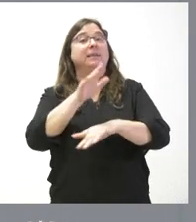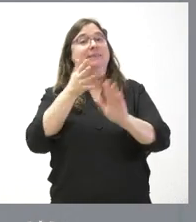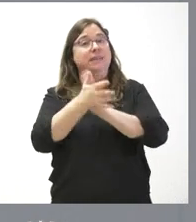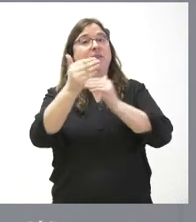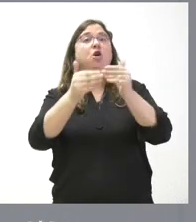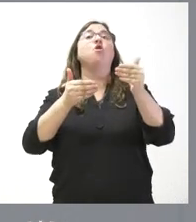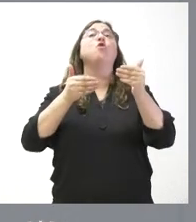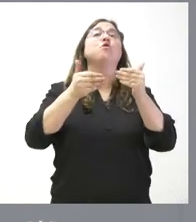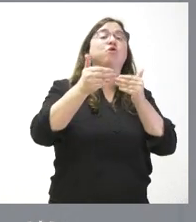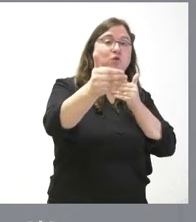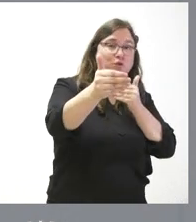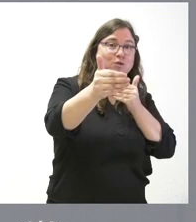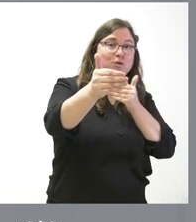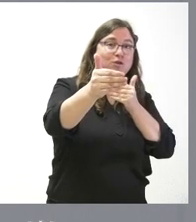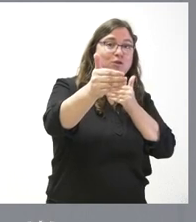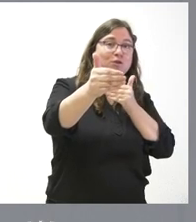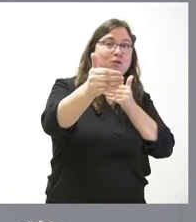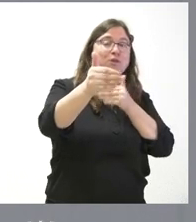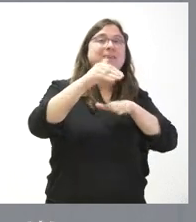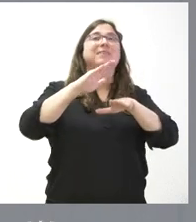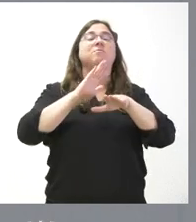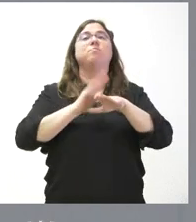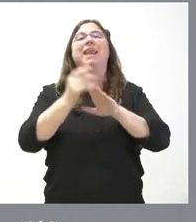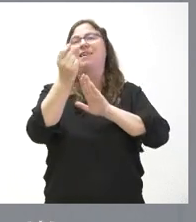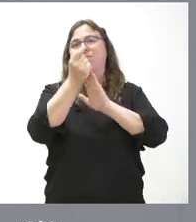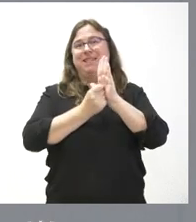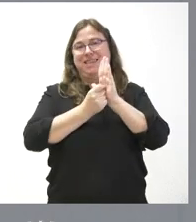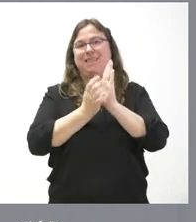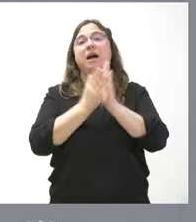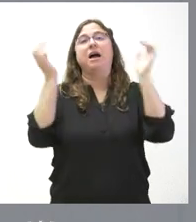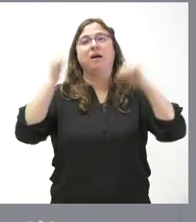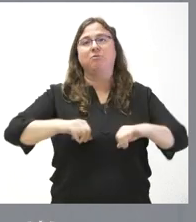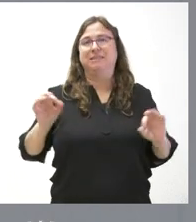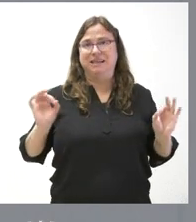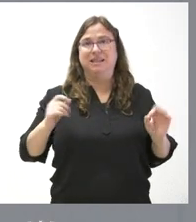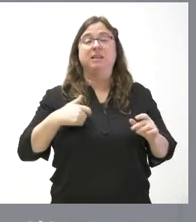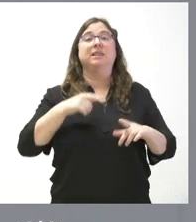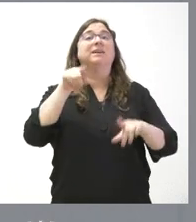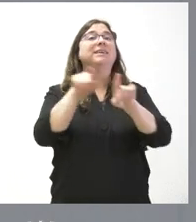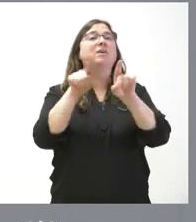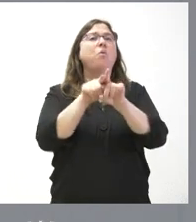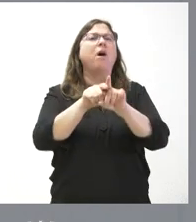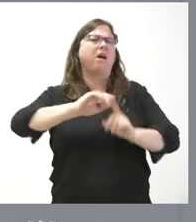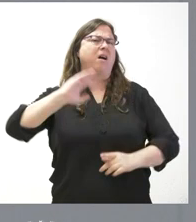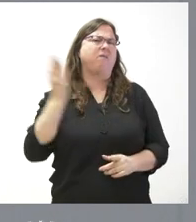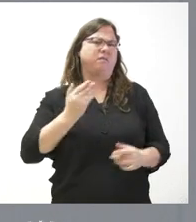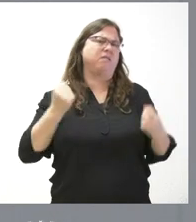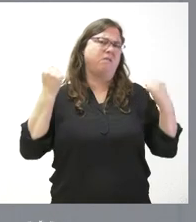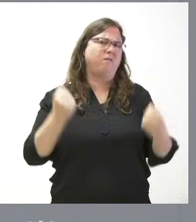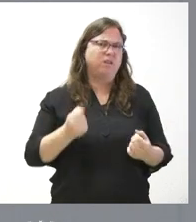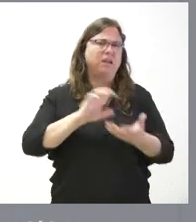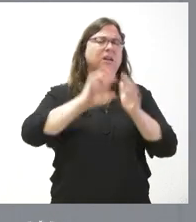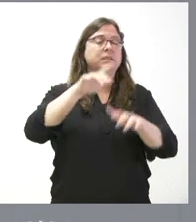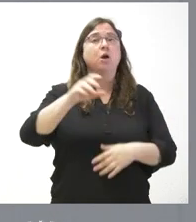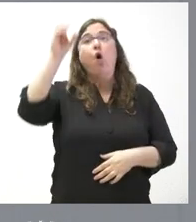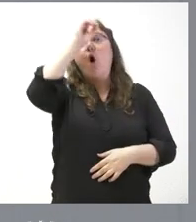la no efectividad de las medidas aprobadas en esa orden ministerial que eran muy perjudiciales, según han